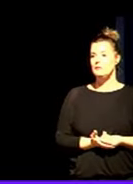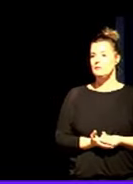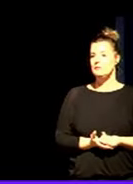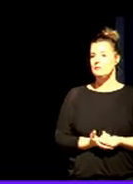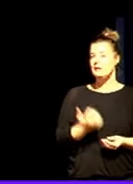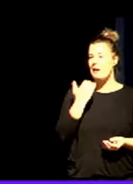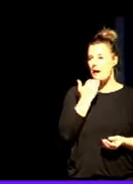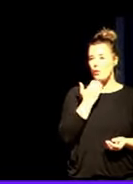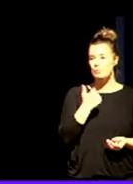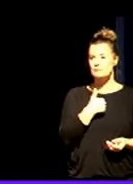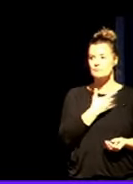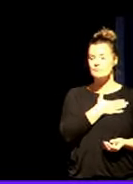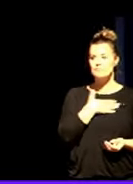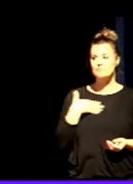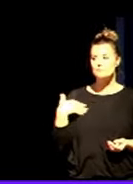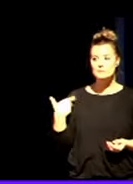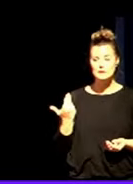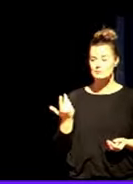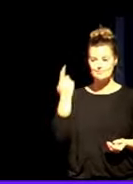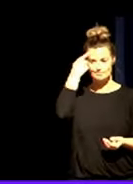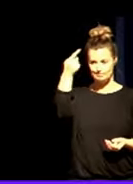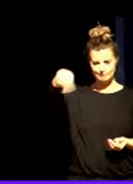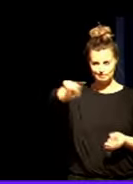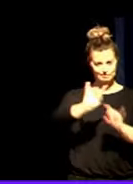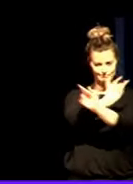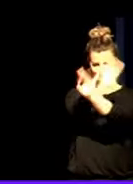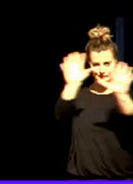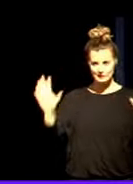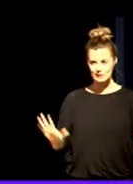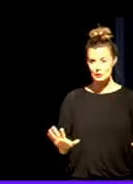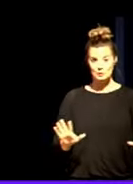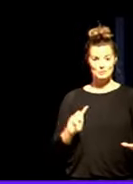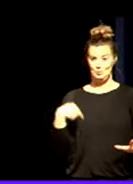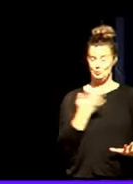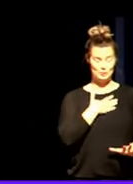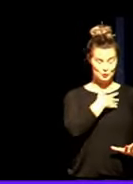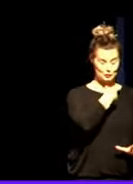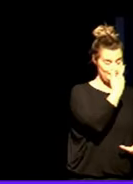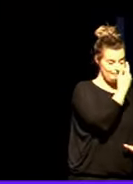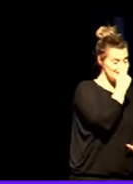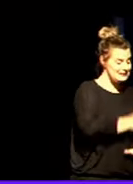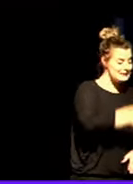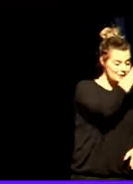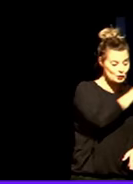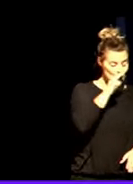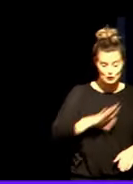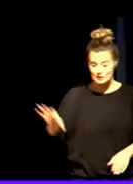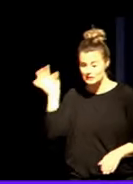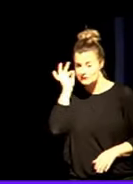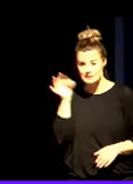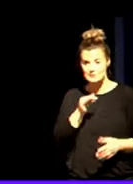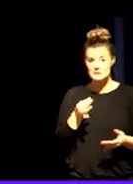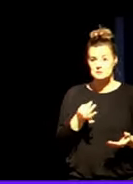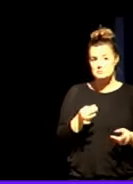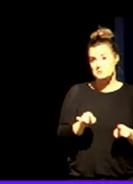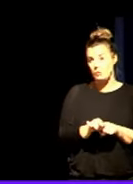que quiero que quede claro hoy es que nuestros chicos y chicas, nuestros niños y niñas, en ocasiones a